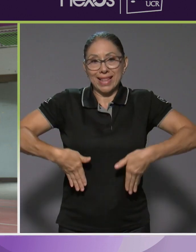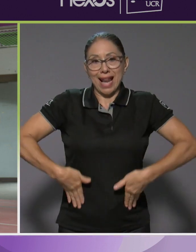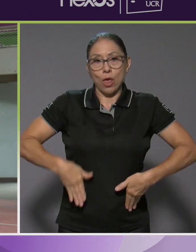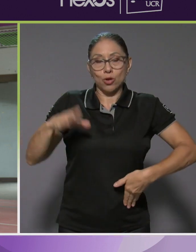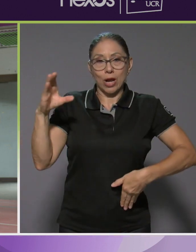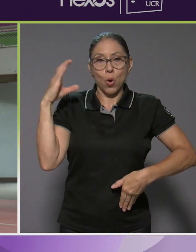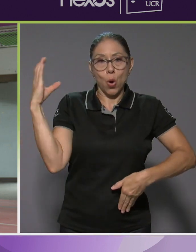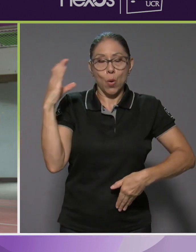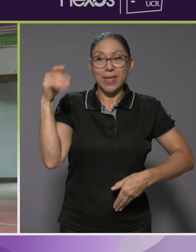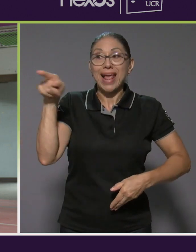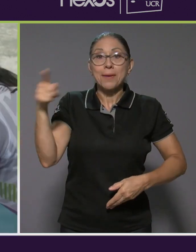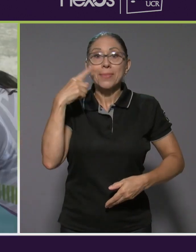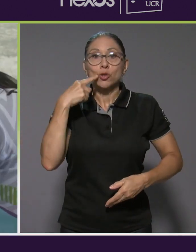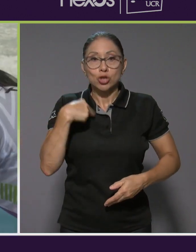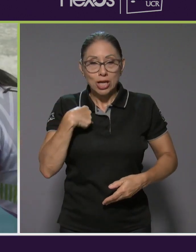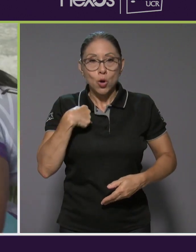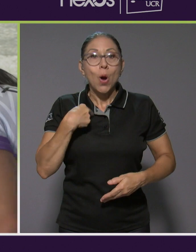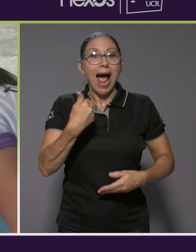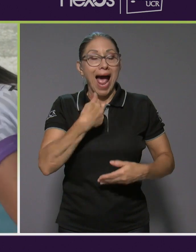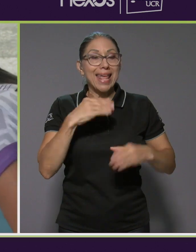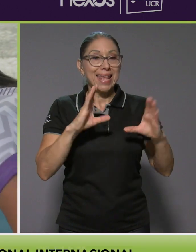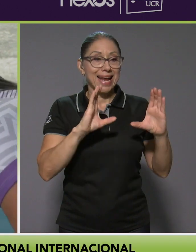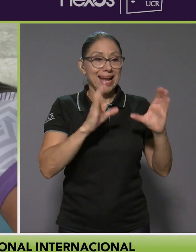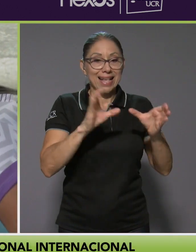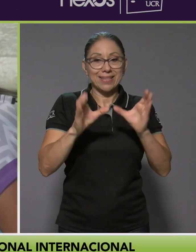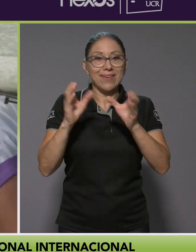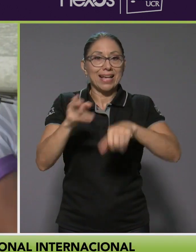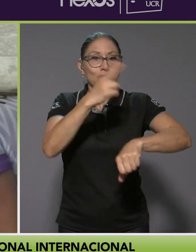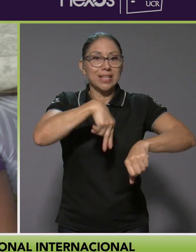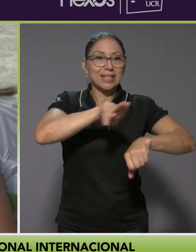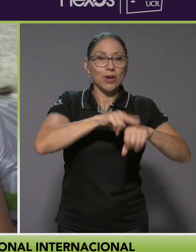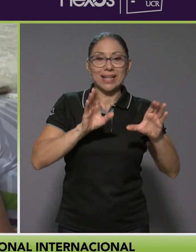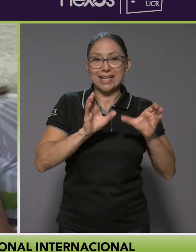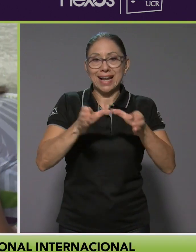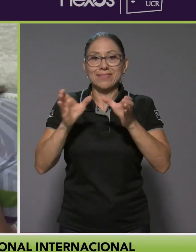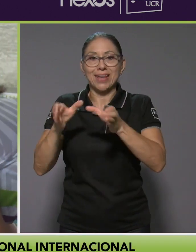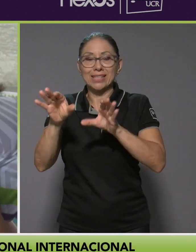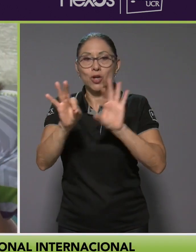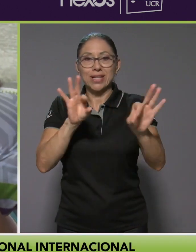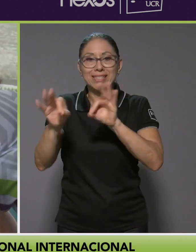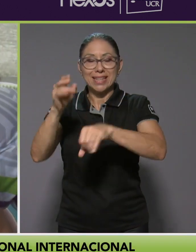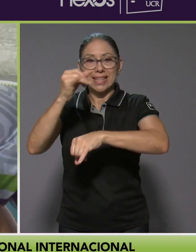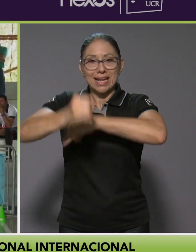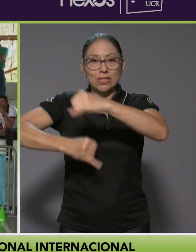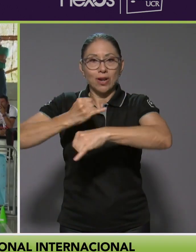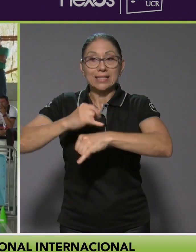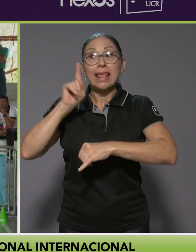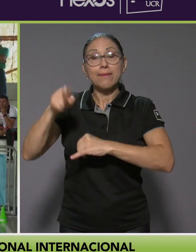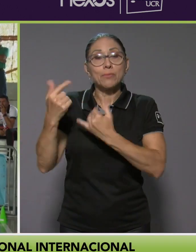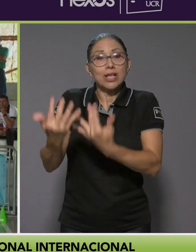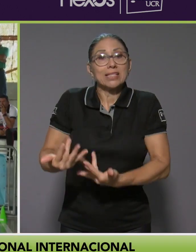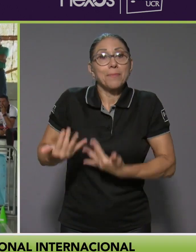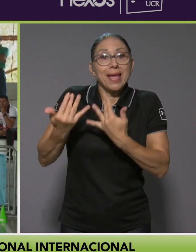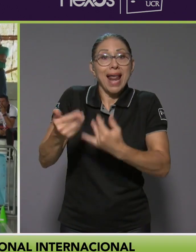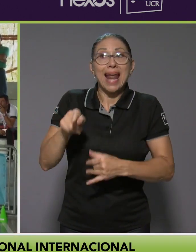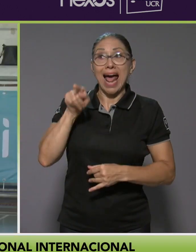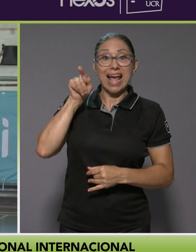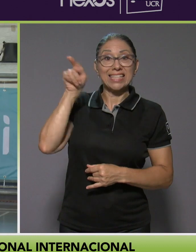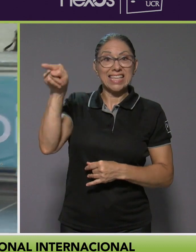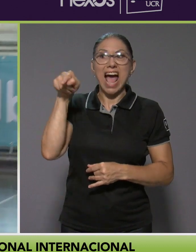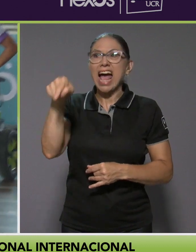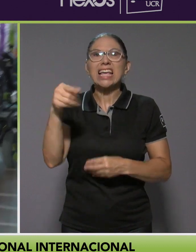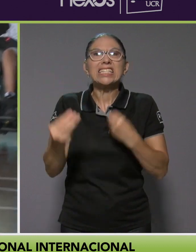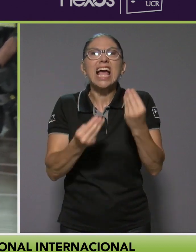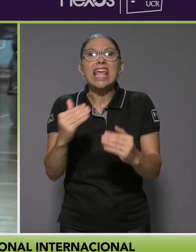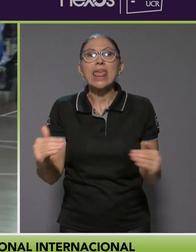que hay clasificaciones nacionales y clasificaciones internacionales. Tenemos que esperar qué clasificación le dan a ella ya, ¿verdad? Porque